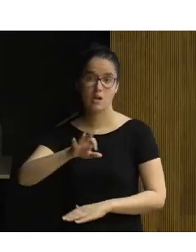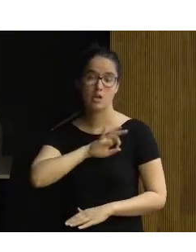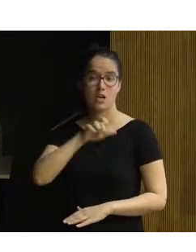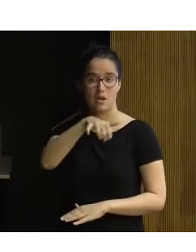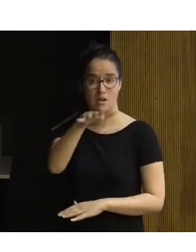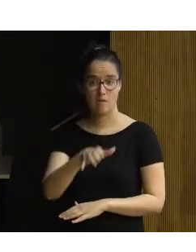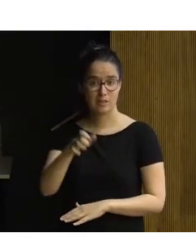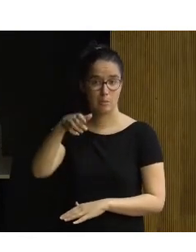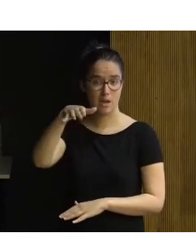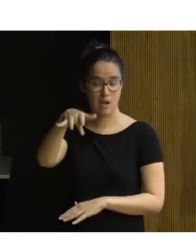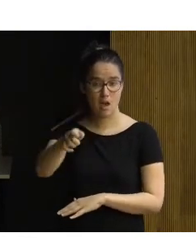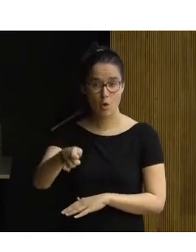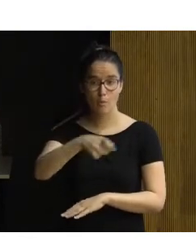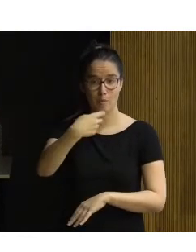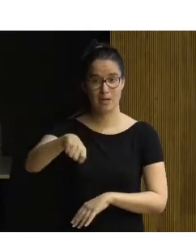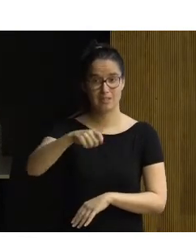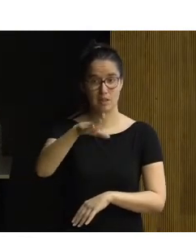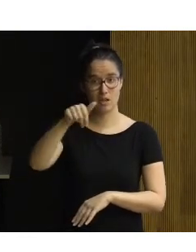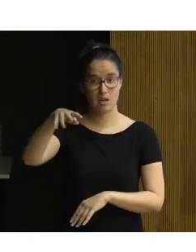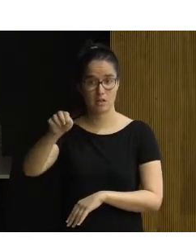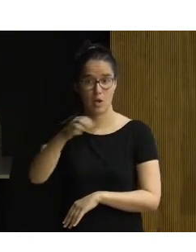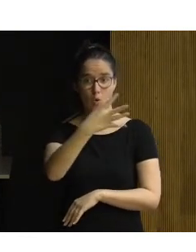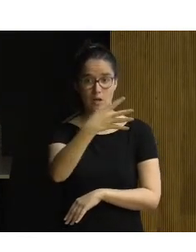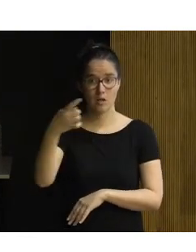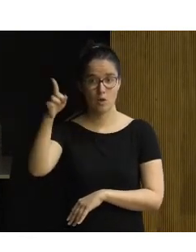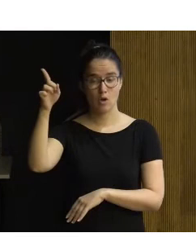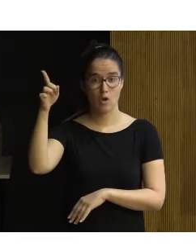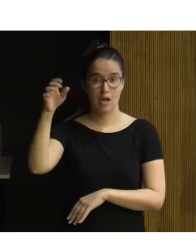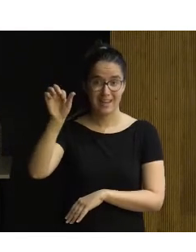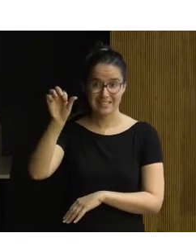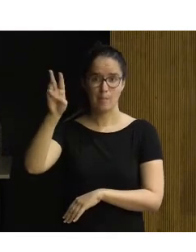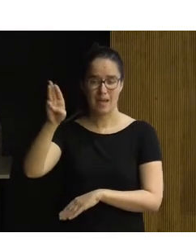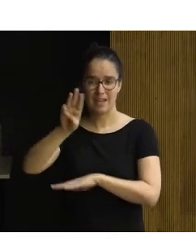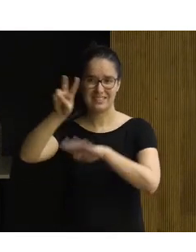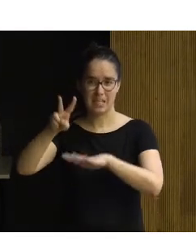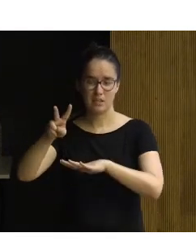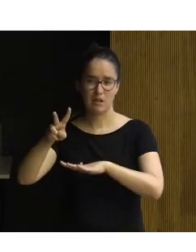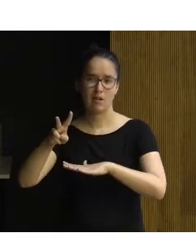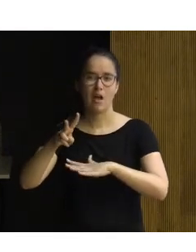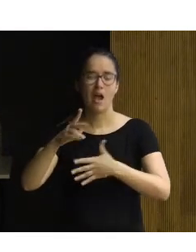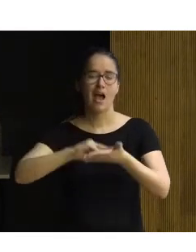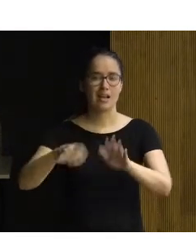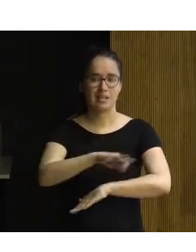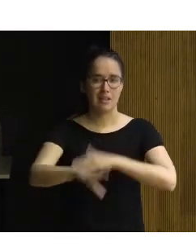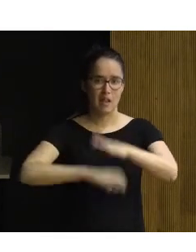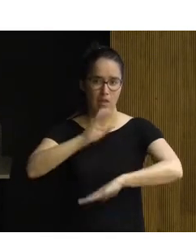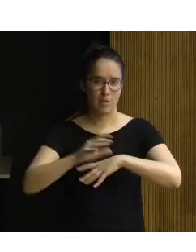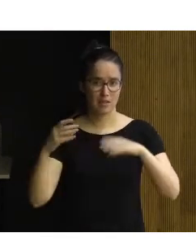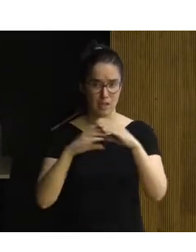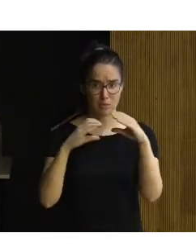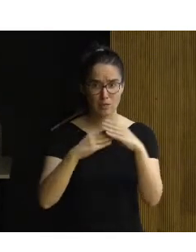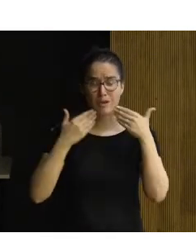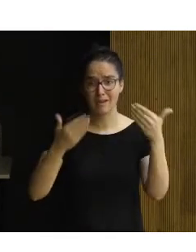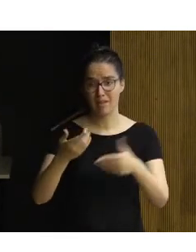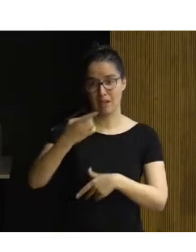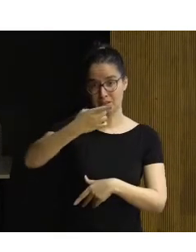Peinado Margalef, presidenta del CNT 41 SC7, arquitecta del CEAPAT del Inserso. Gracias a ellos,